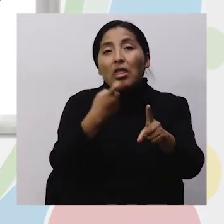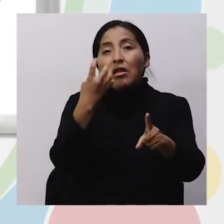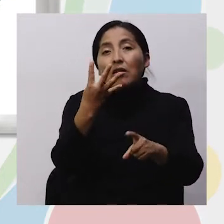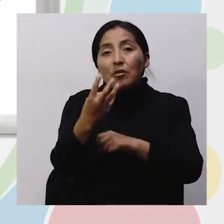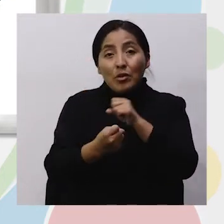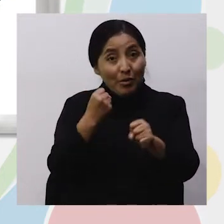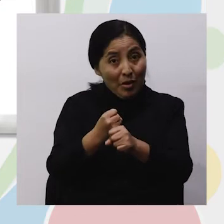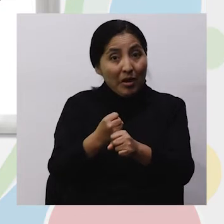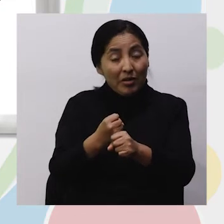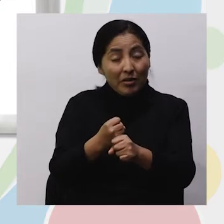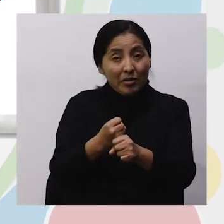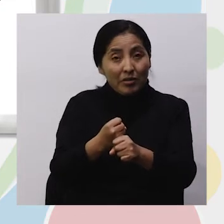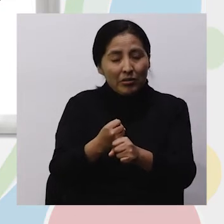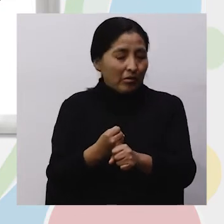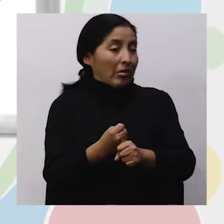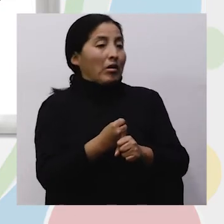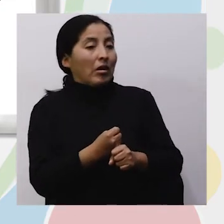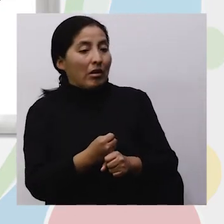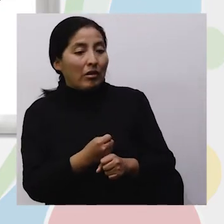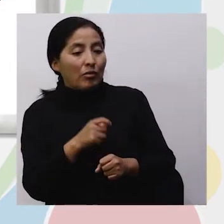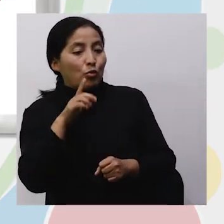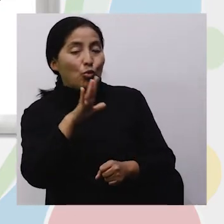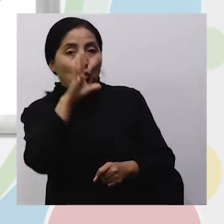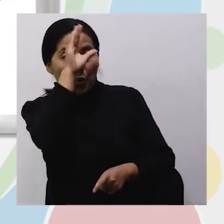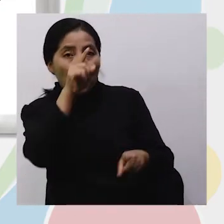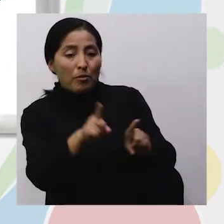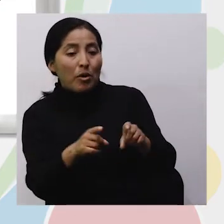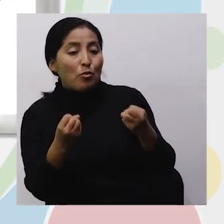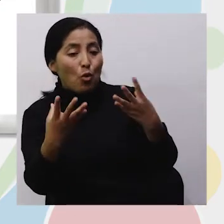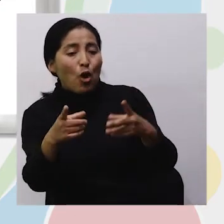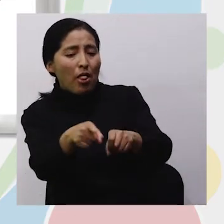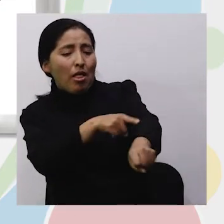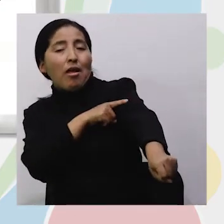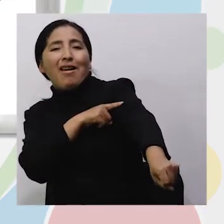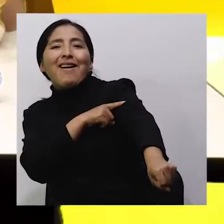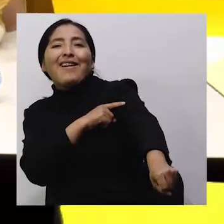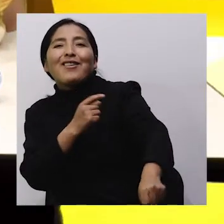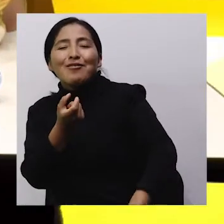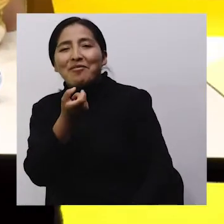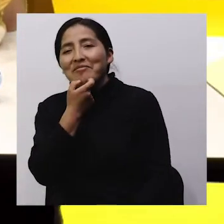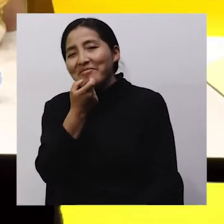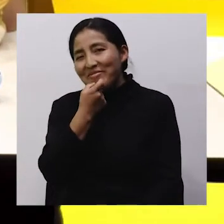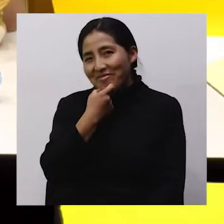¿Desde los cuatro años? Entonces ya debí ir muy lejos, Moyo Bueno,